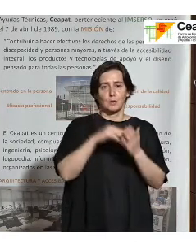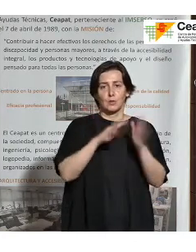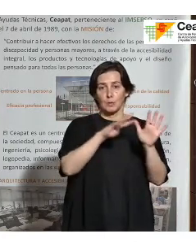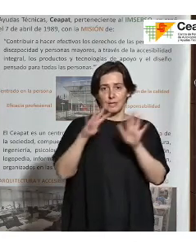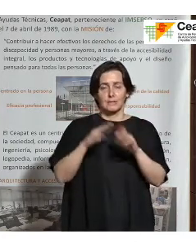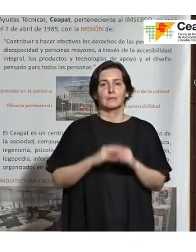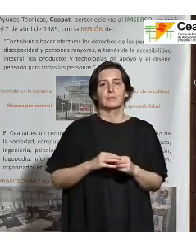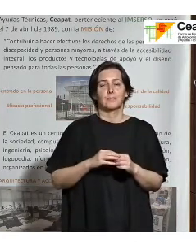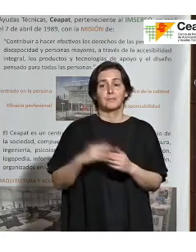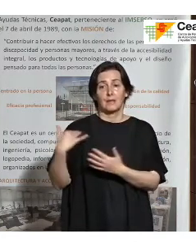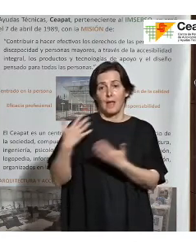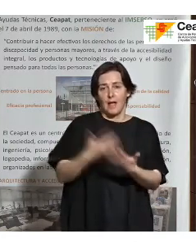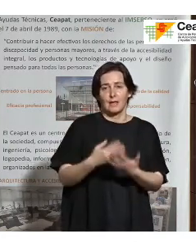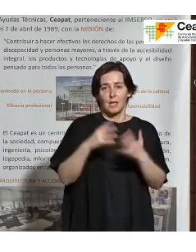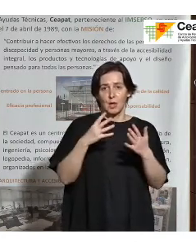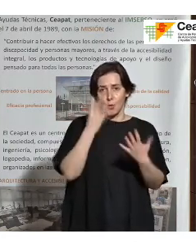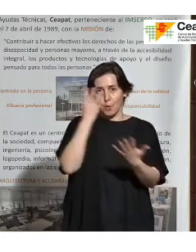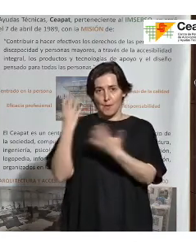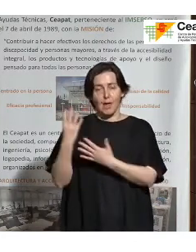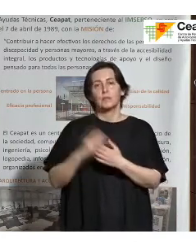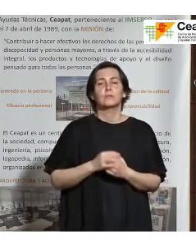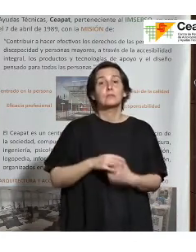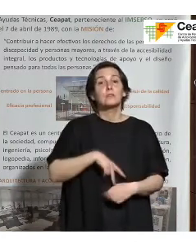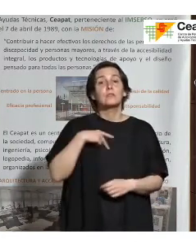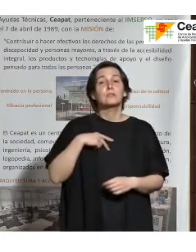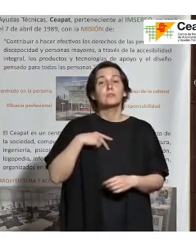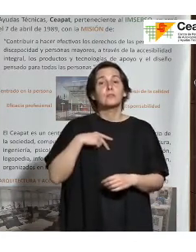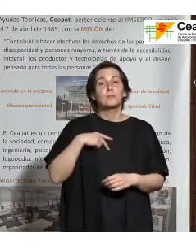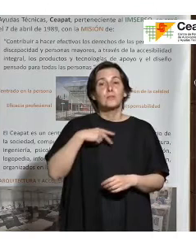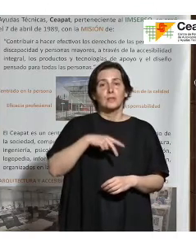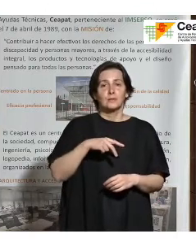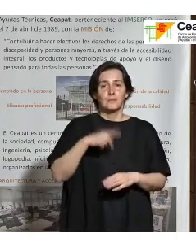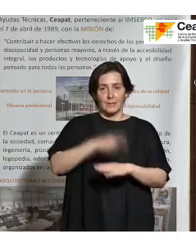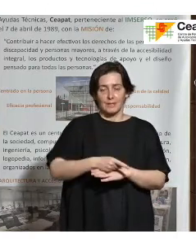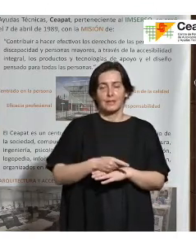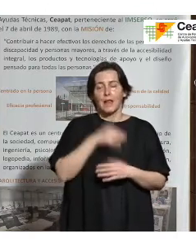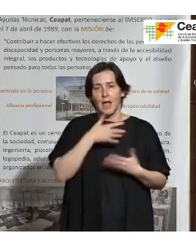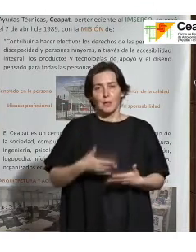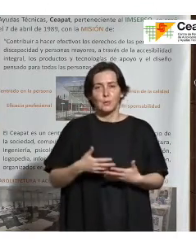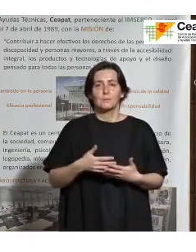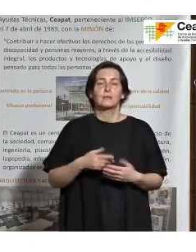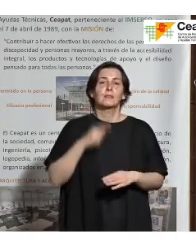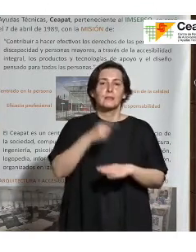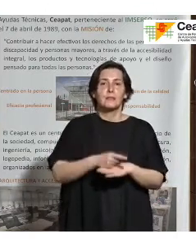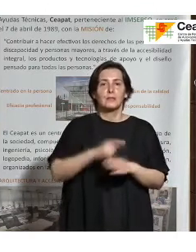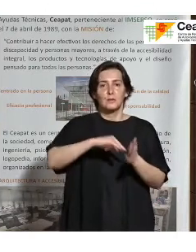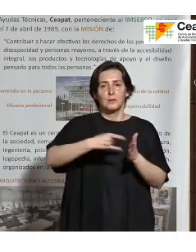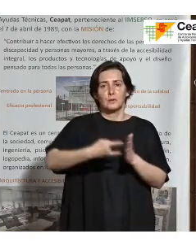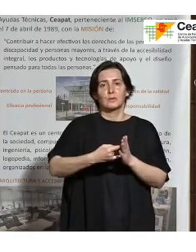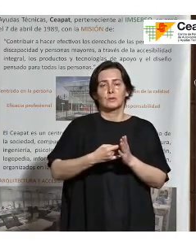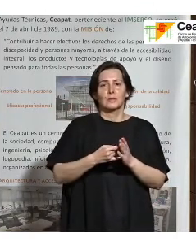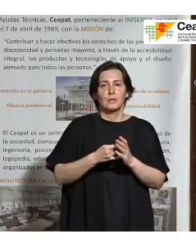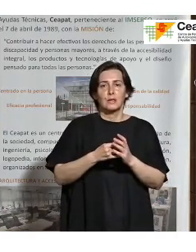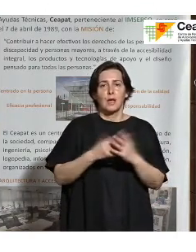nueve años, ha sido director general y actualmente es director de tecnología de la